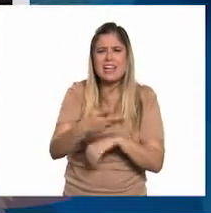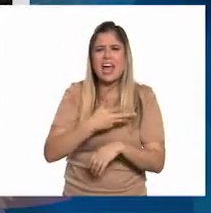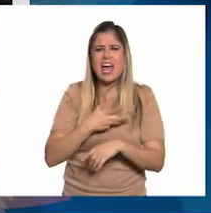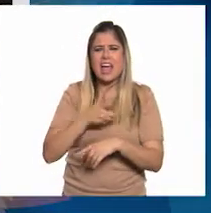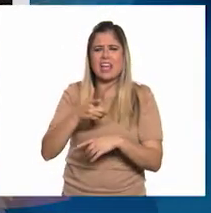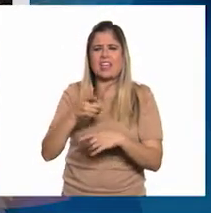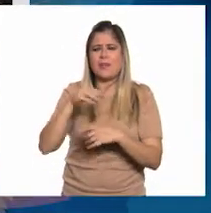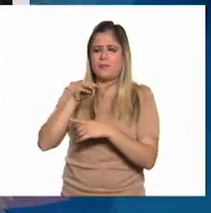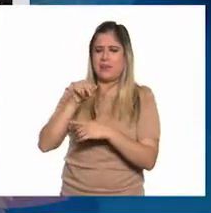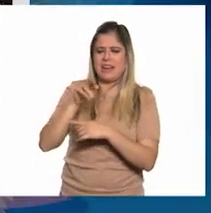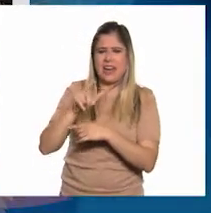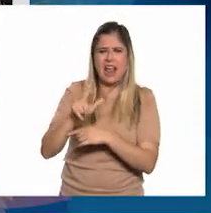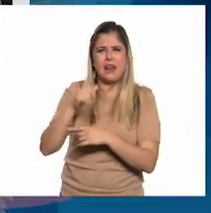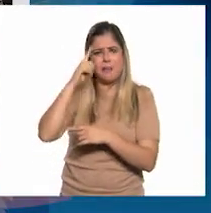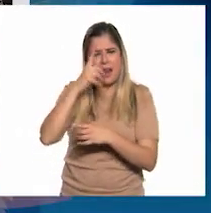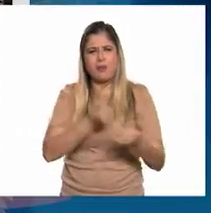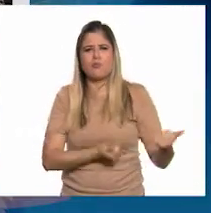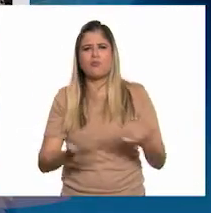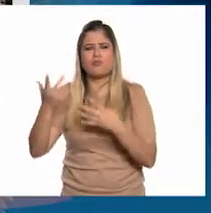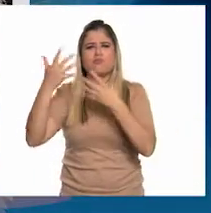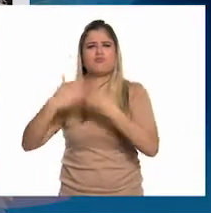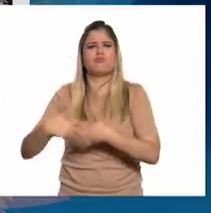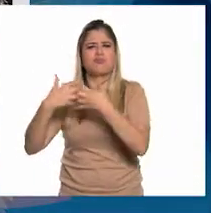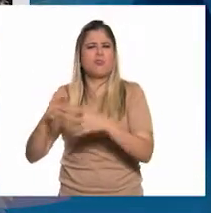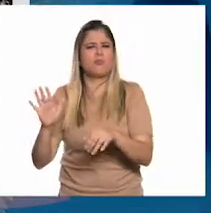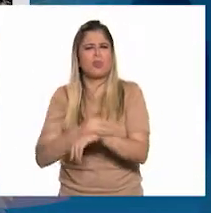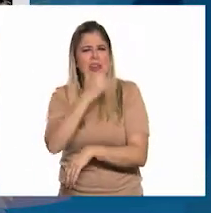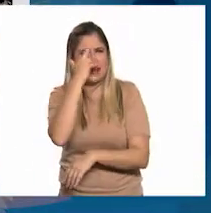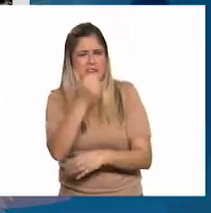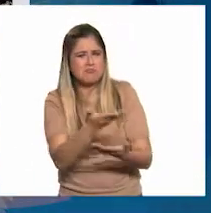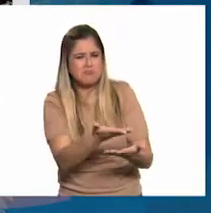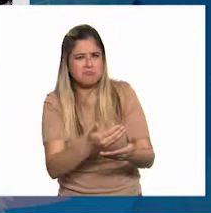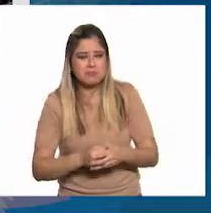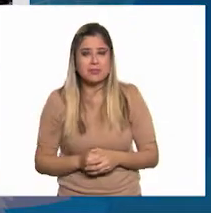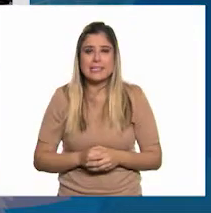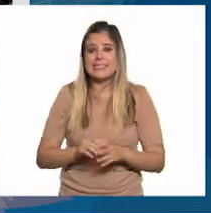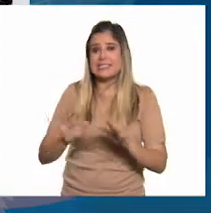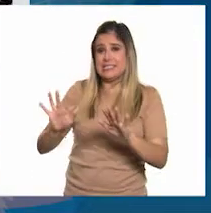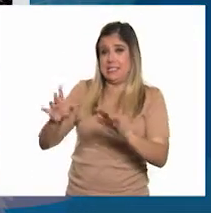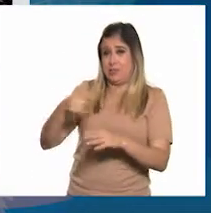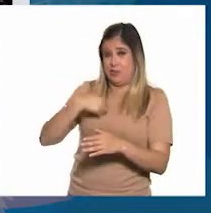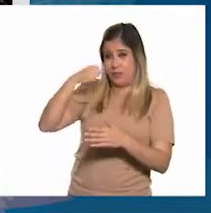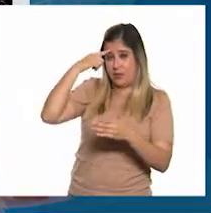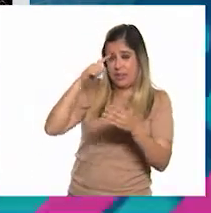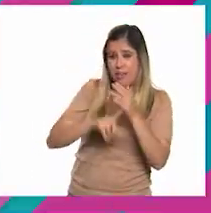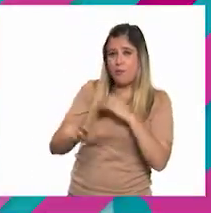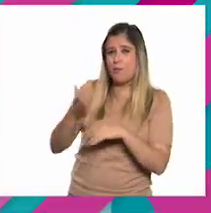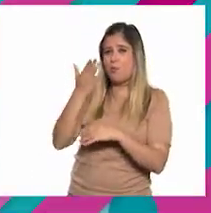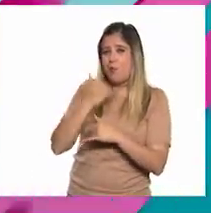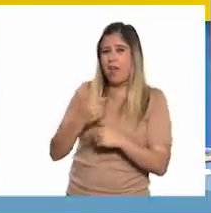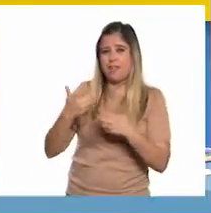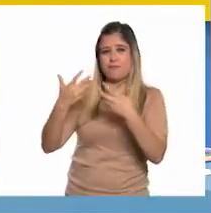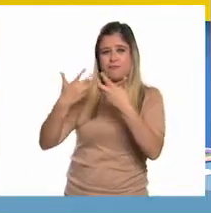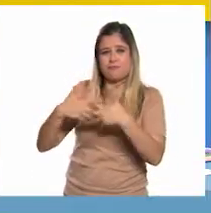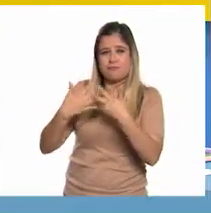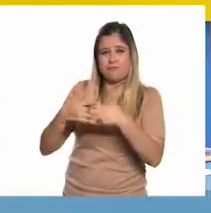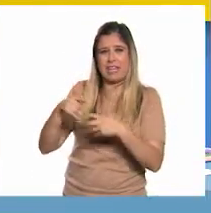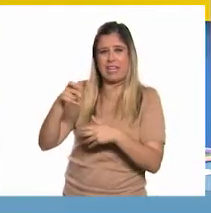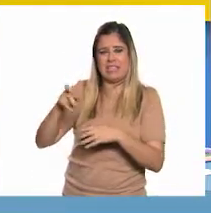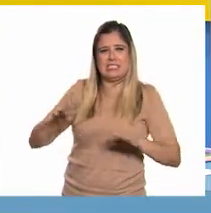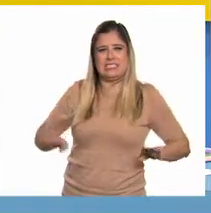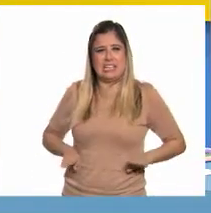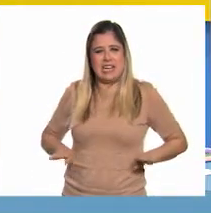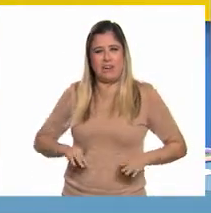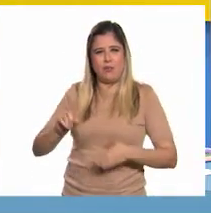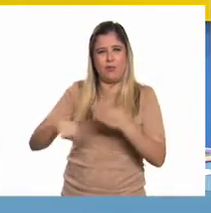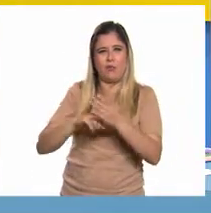mineral a las plantas de beneficio? Bueno, yo creo que es porque no hay una industria de ese tipo en